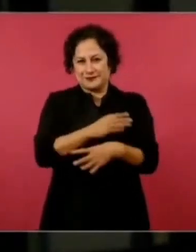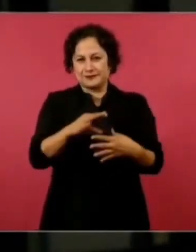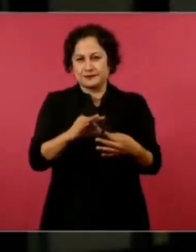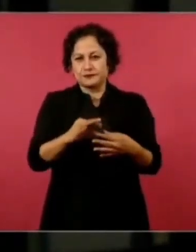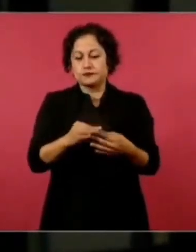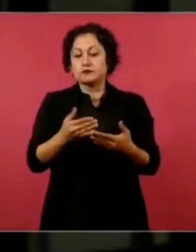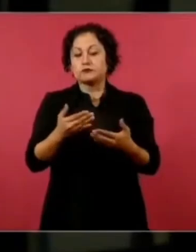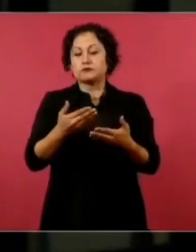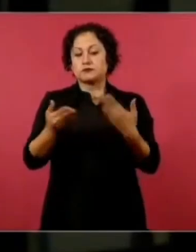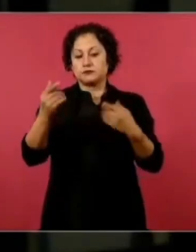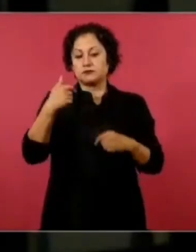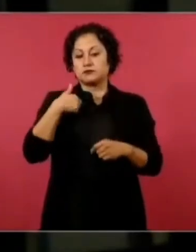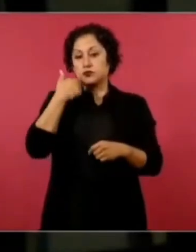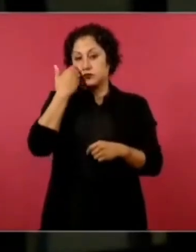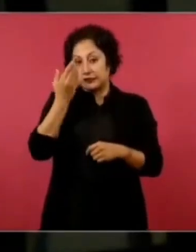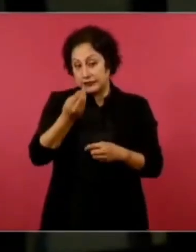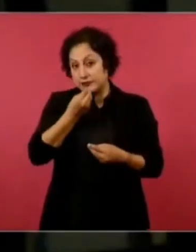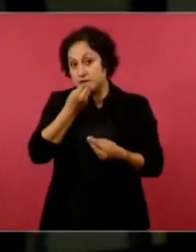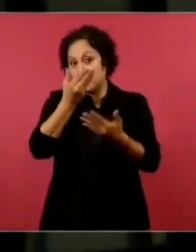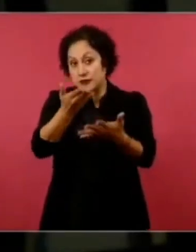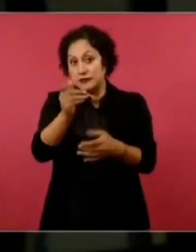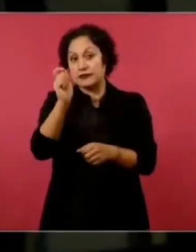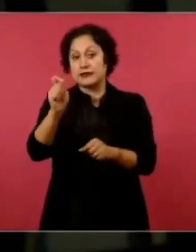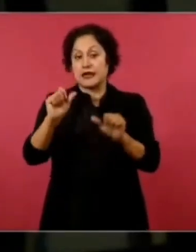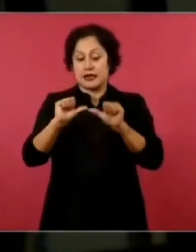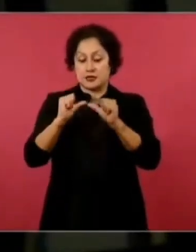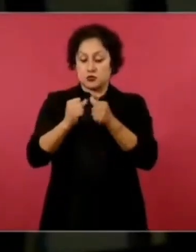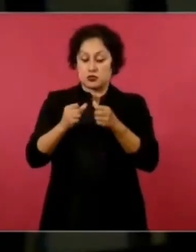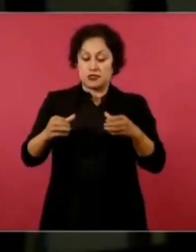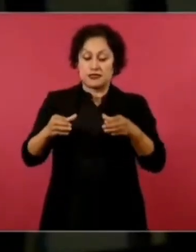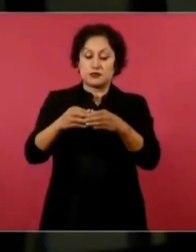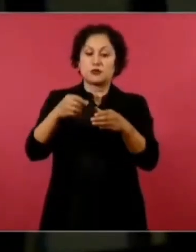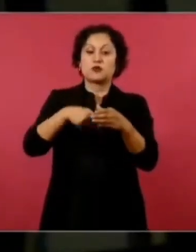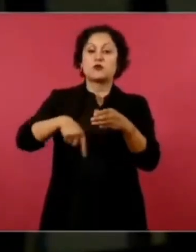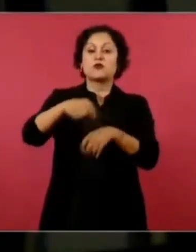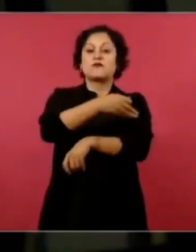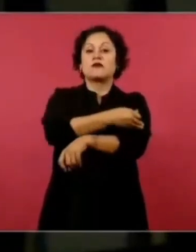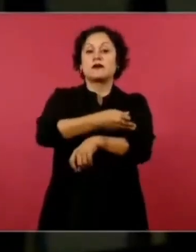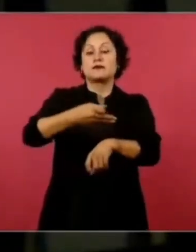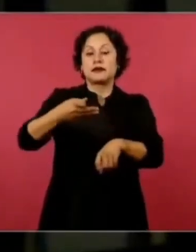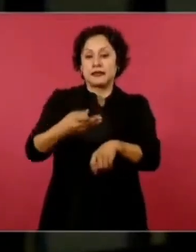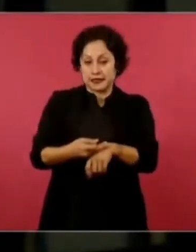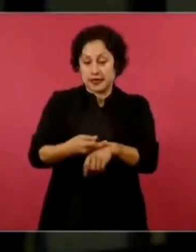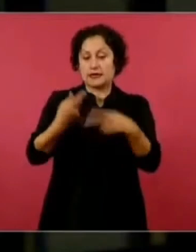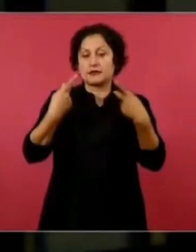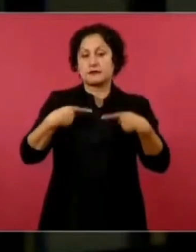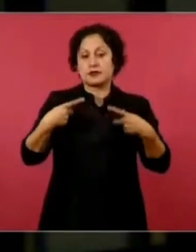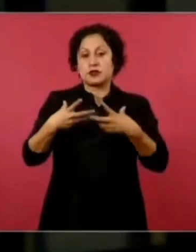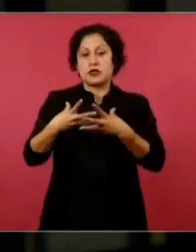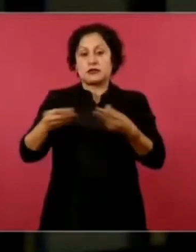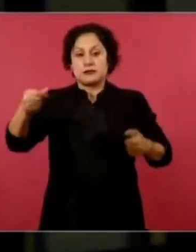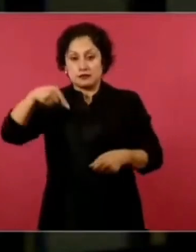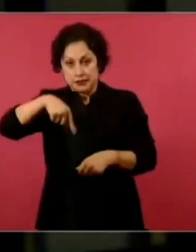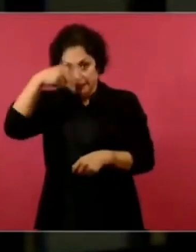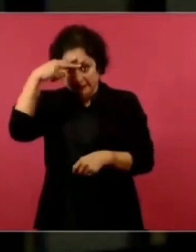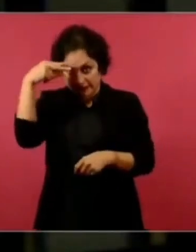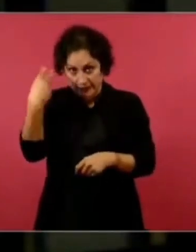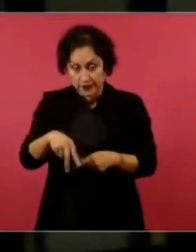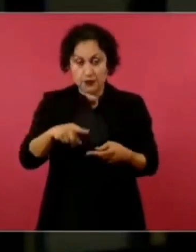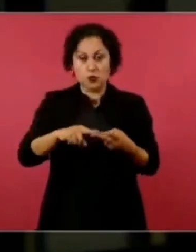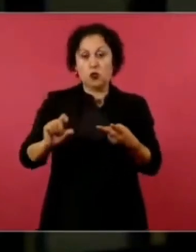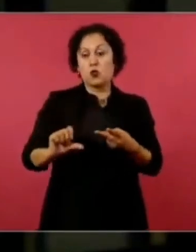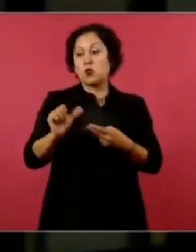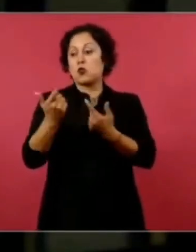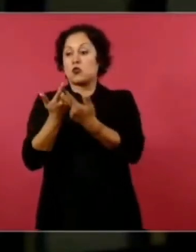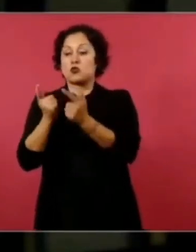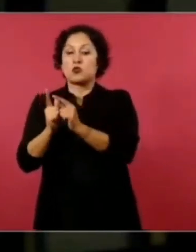Quisiera comentarle que la Asociación de Familiares de Detenidos, Detenidas, Desaparecidas de México y del colectivo de